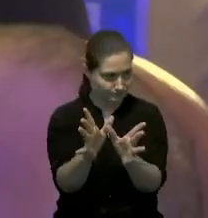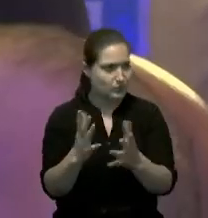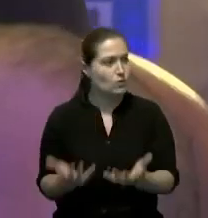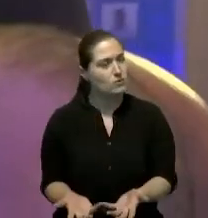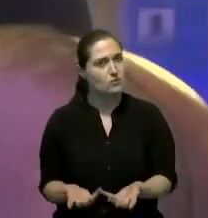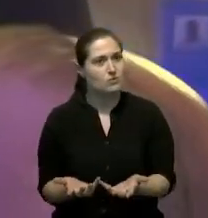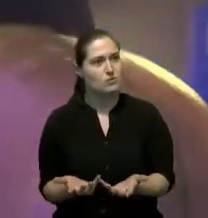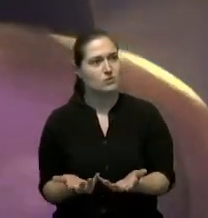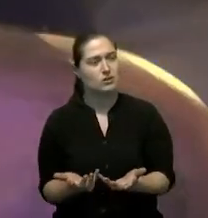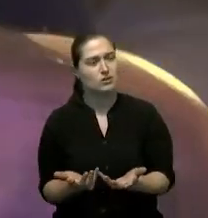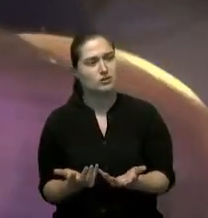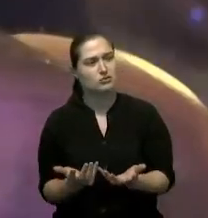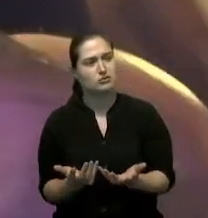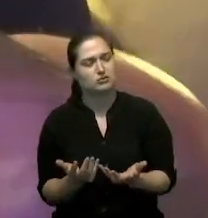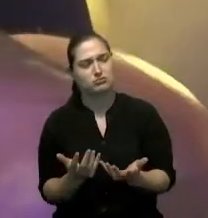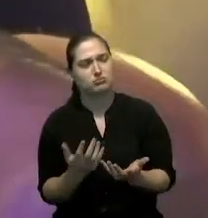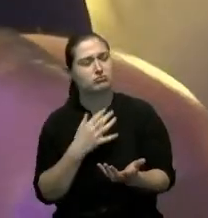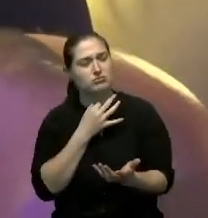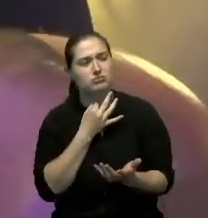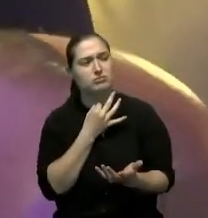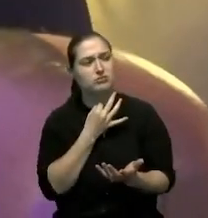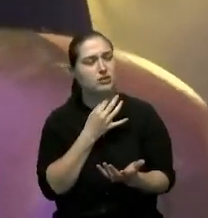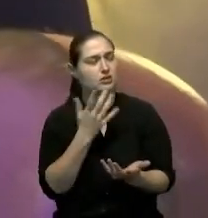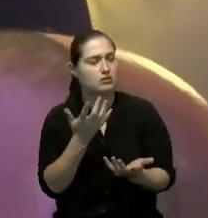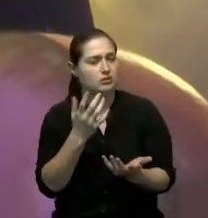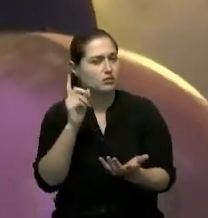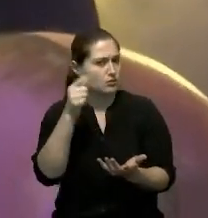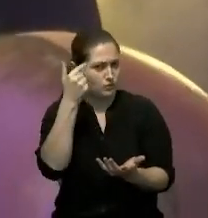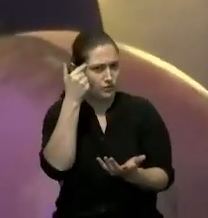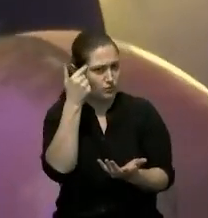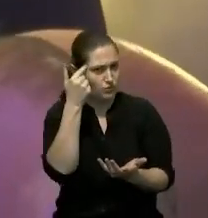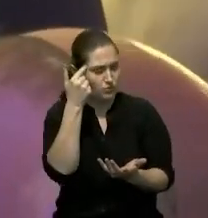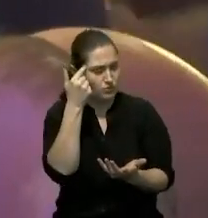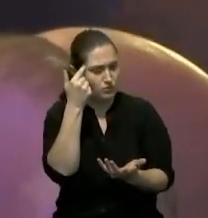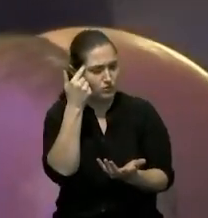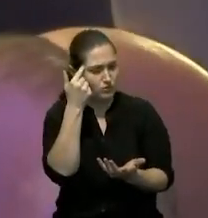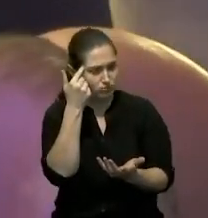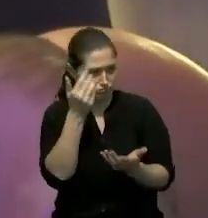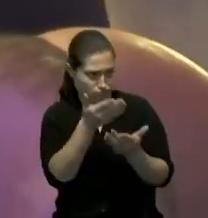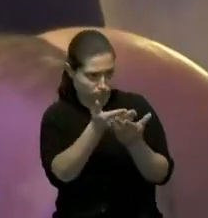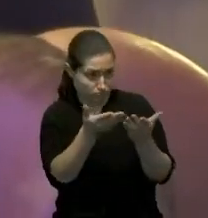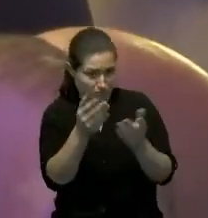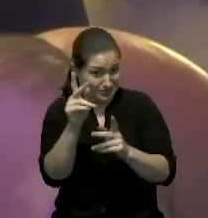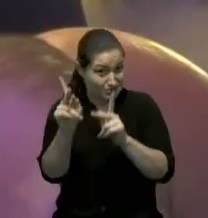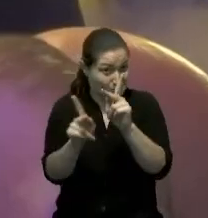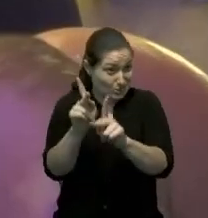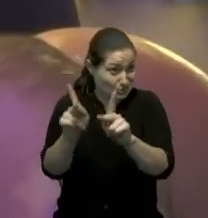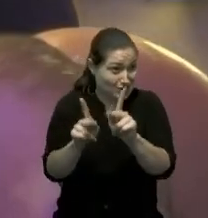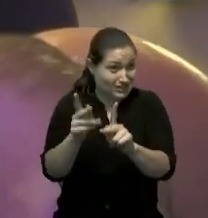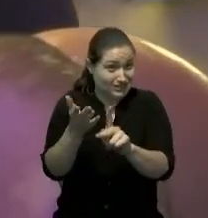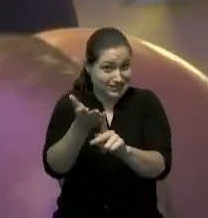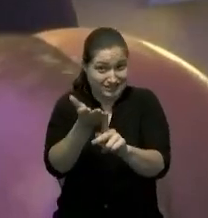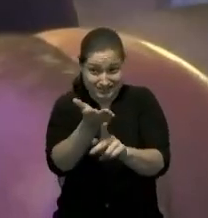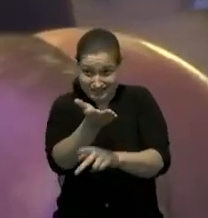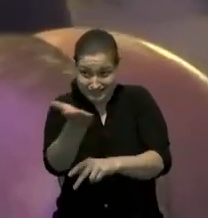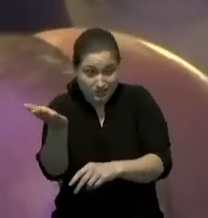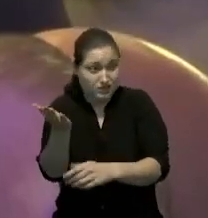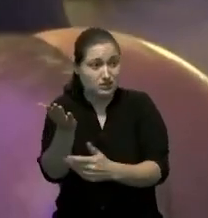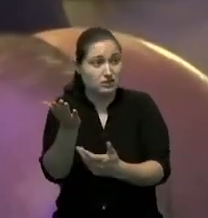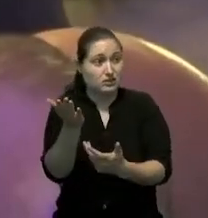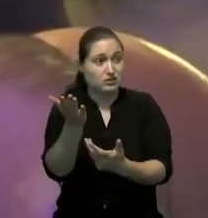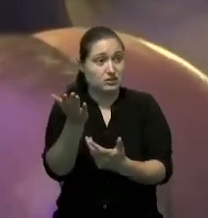qué pretende hacer el gobierno con estas personas que llegan al sistema nuestro